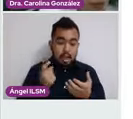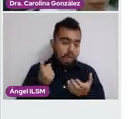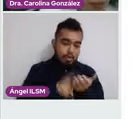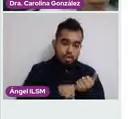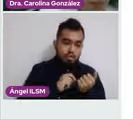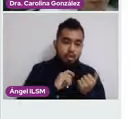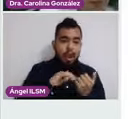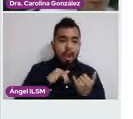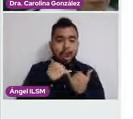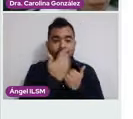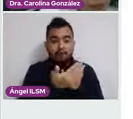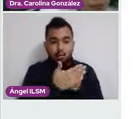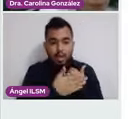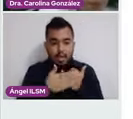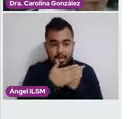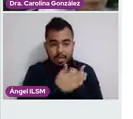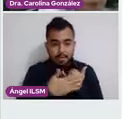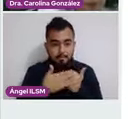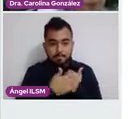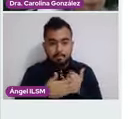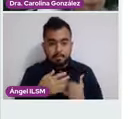no es de malignidad. Siguiente.